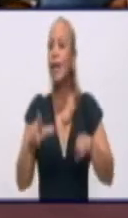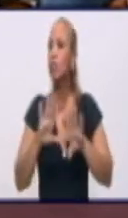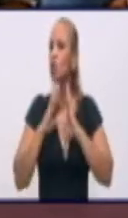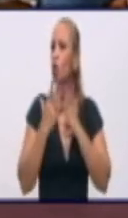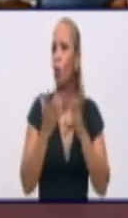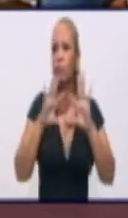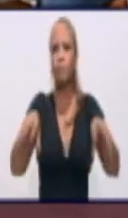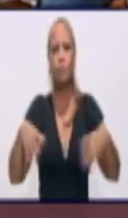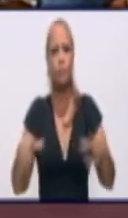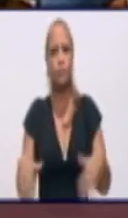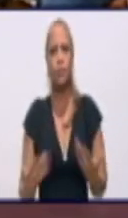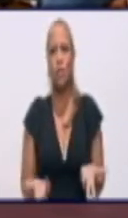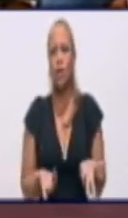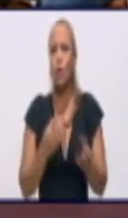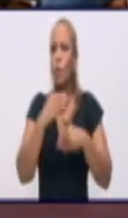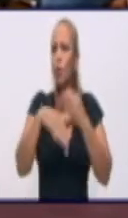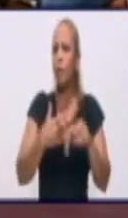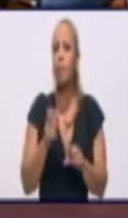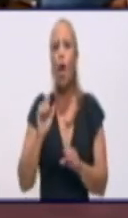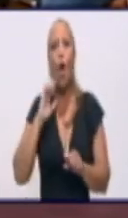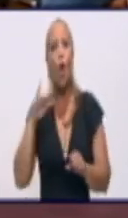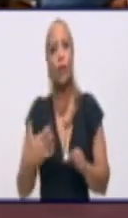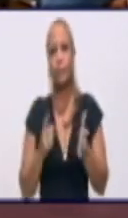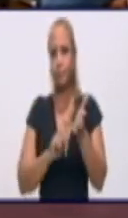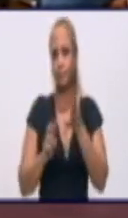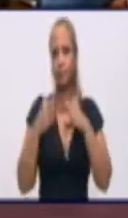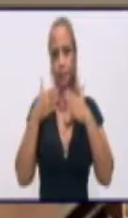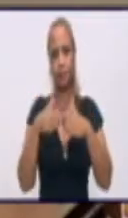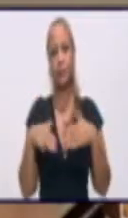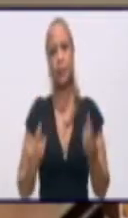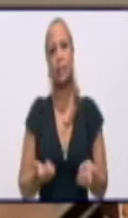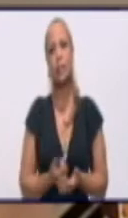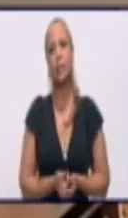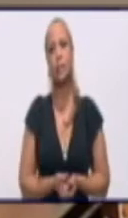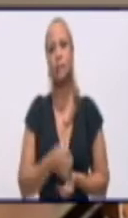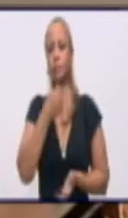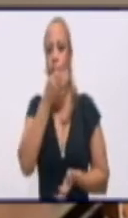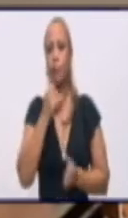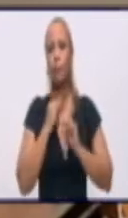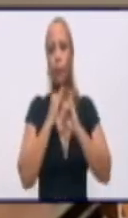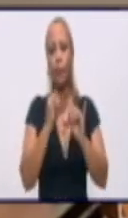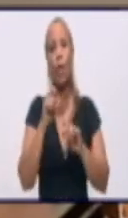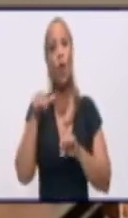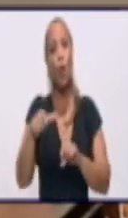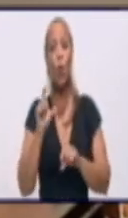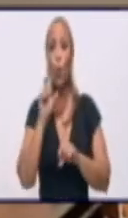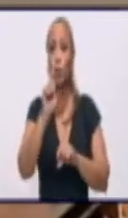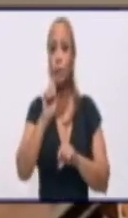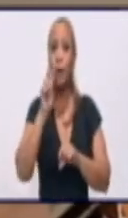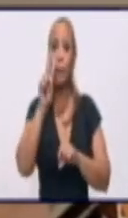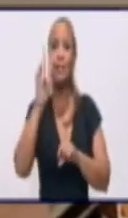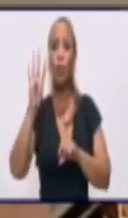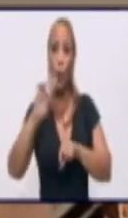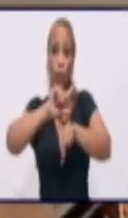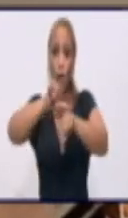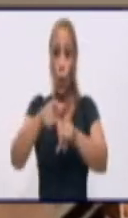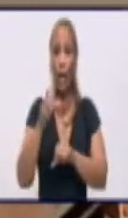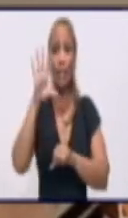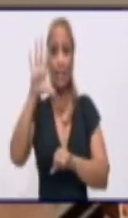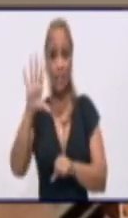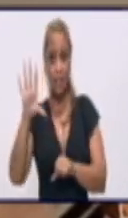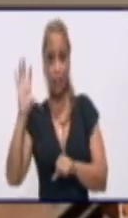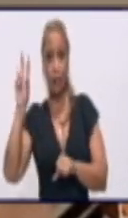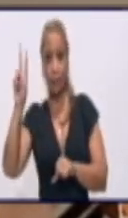panorámica, ¿cómo está Gran Mahoy, doctora? Sí, Junel. Hoy en las últimas 24 horas de las 585